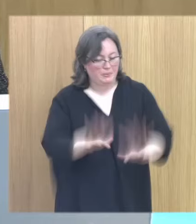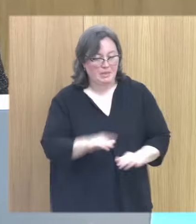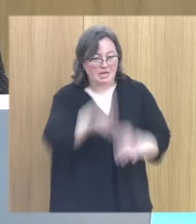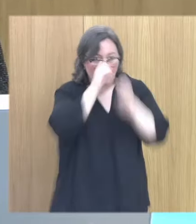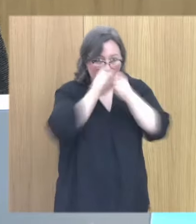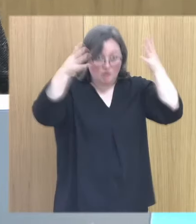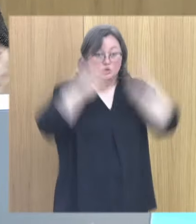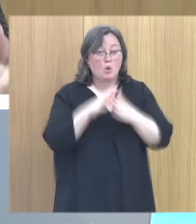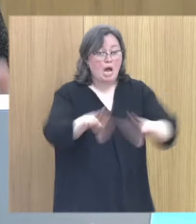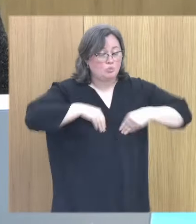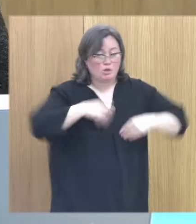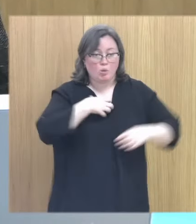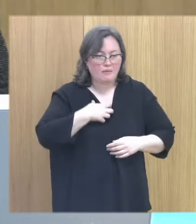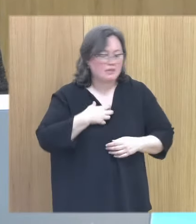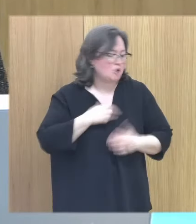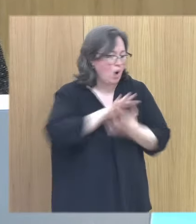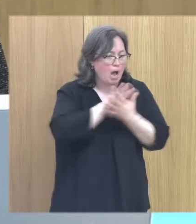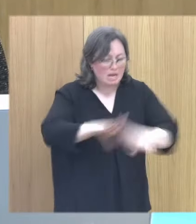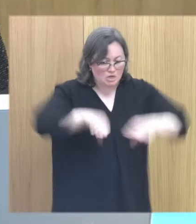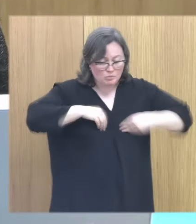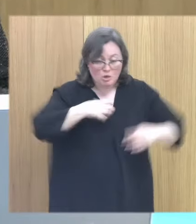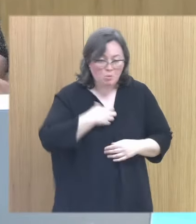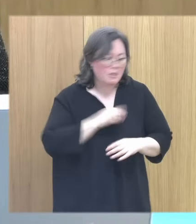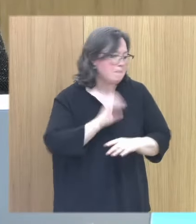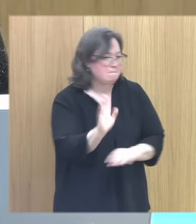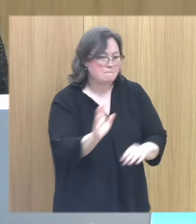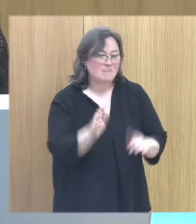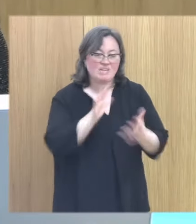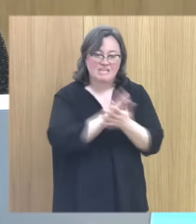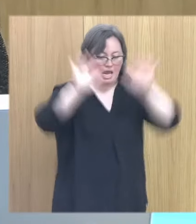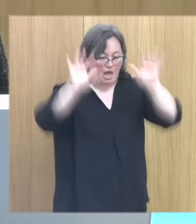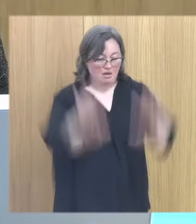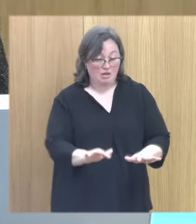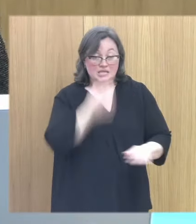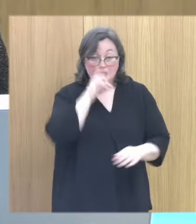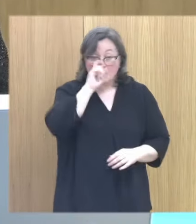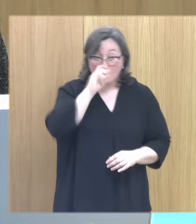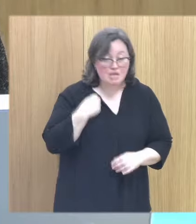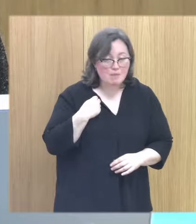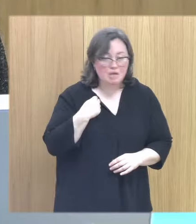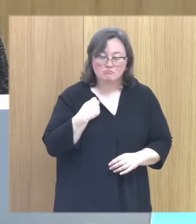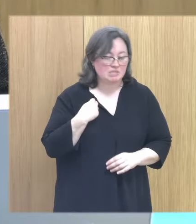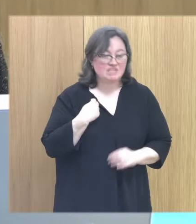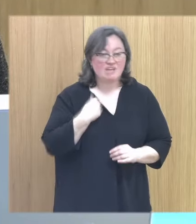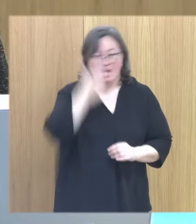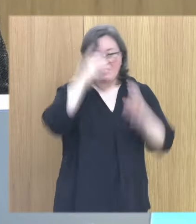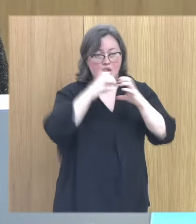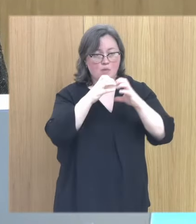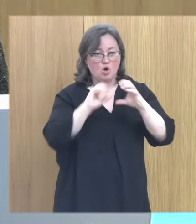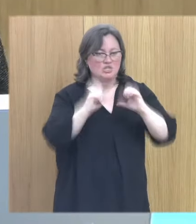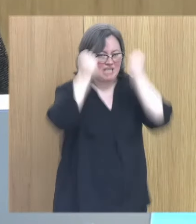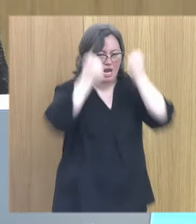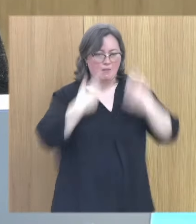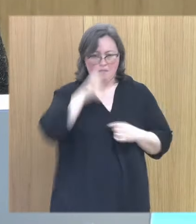nada que no puedas sostener no vas a hablar de nada que no puedas sostener entonces tranquilidad si no recuerdas es porque tu cerebro vive mejor no